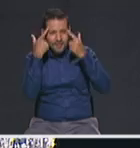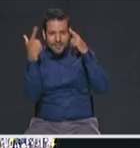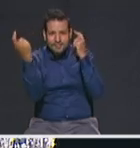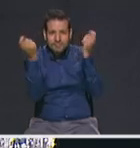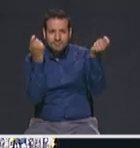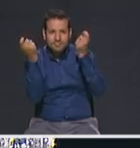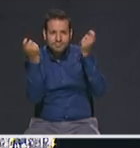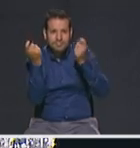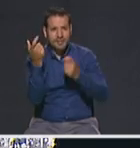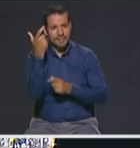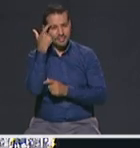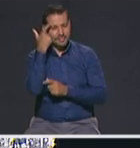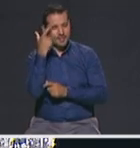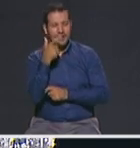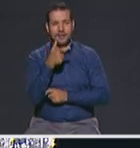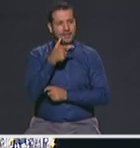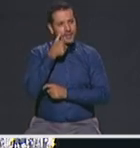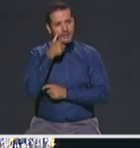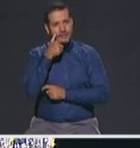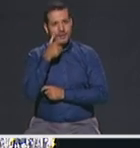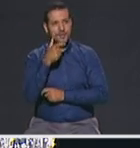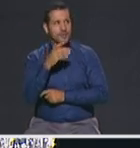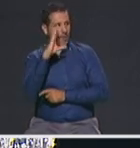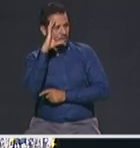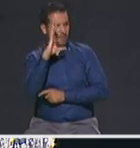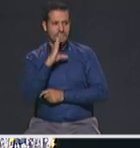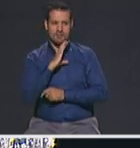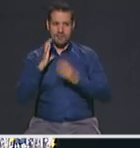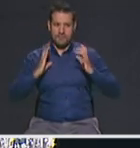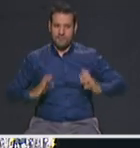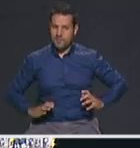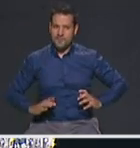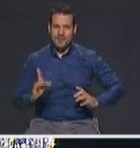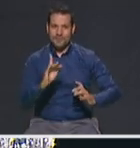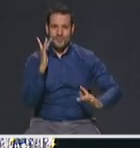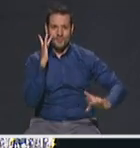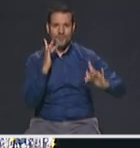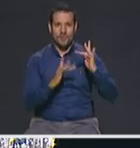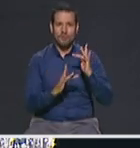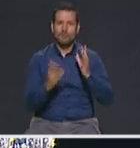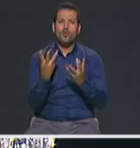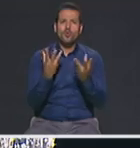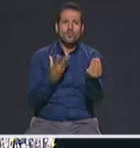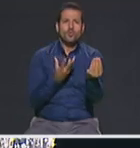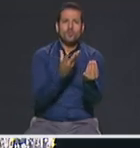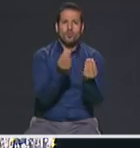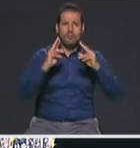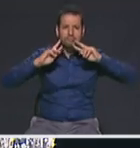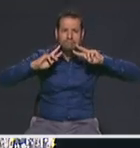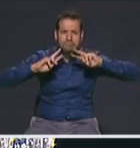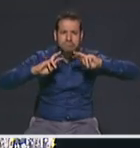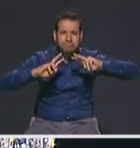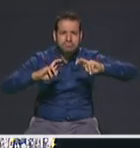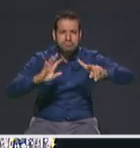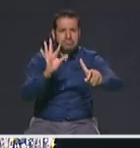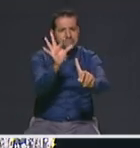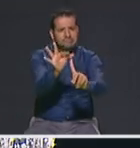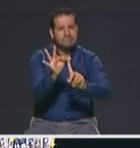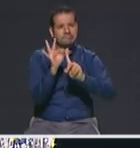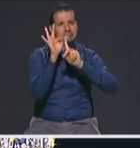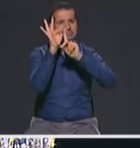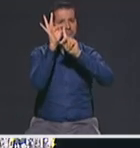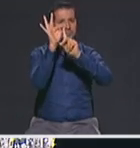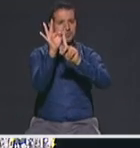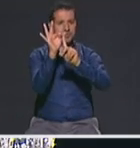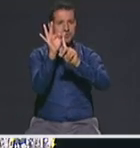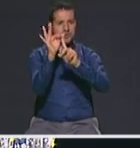estén simbolizados ahí con el uniforme del policía sino que sean grupos muy distintos